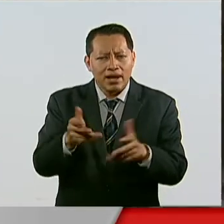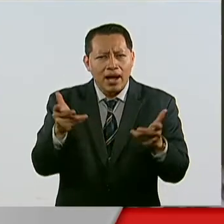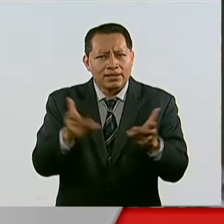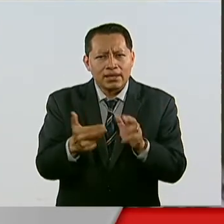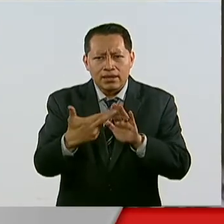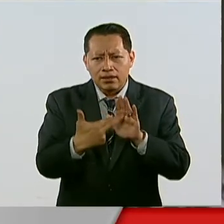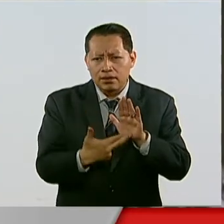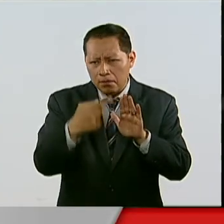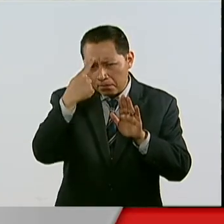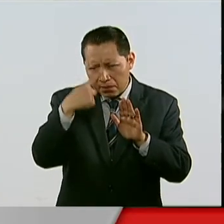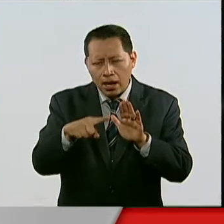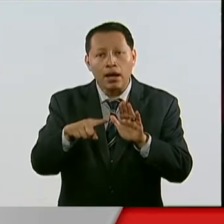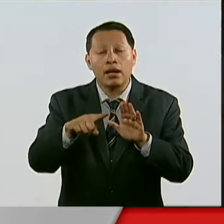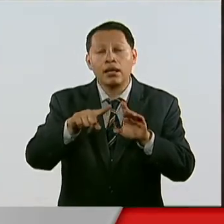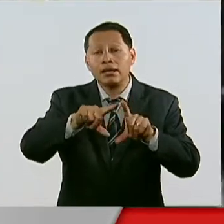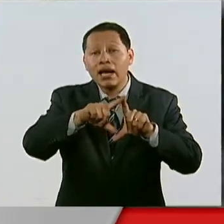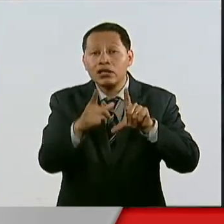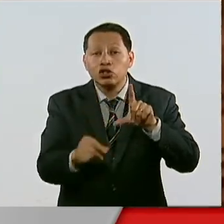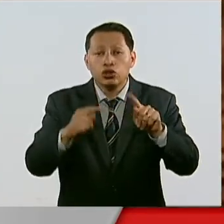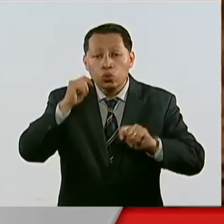impulsar el turismo nacional.